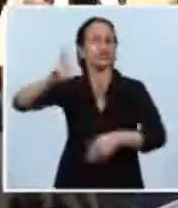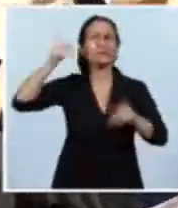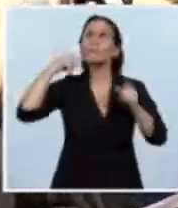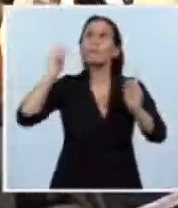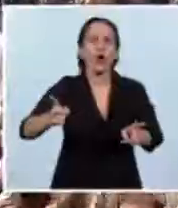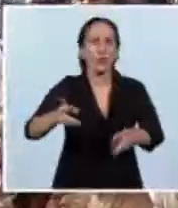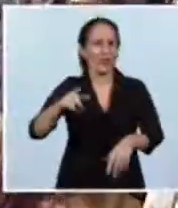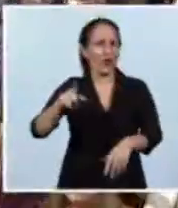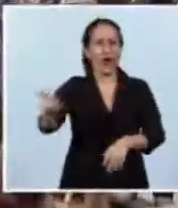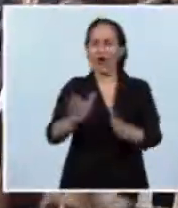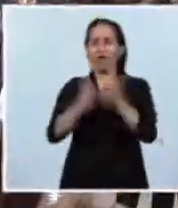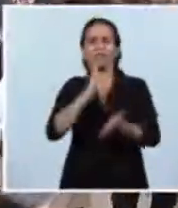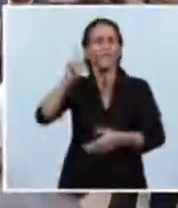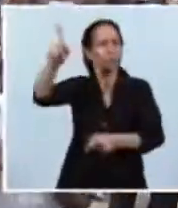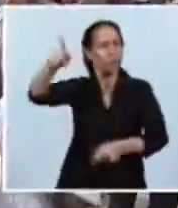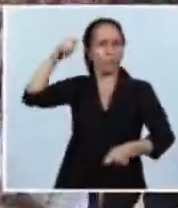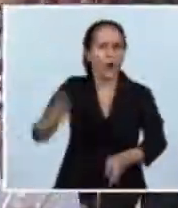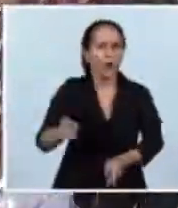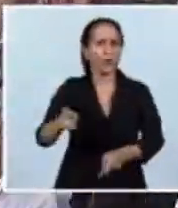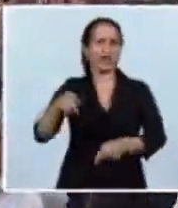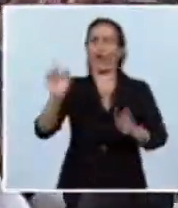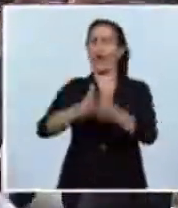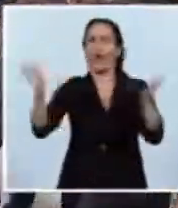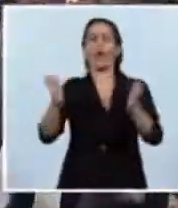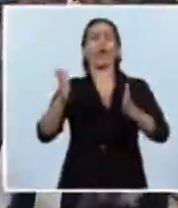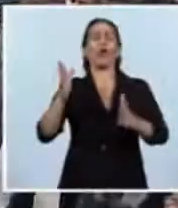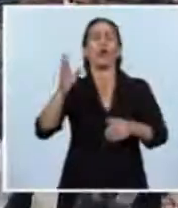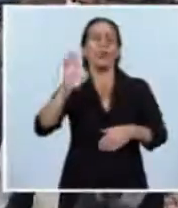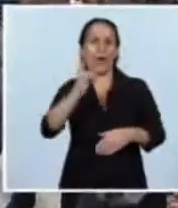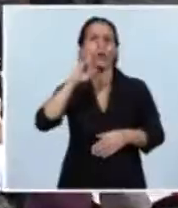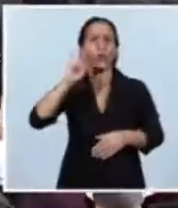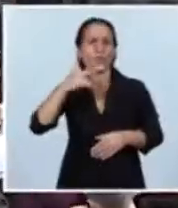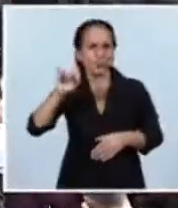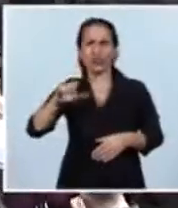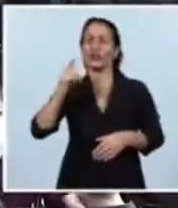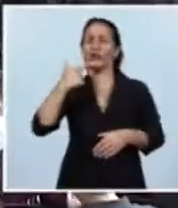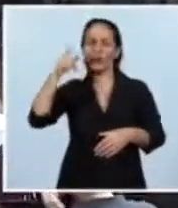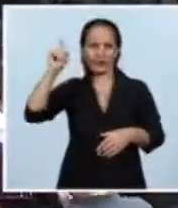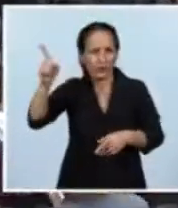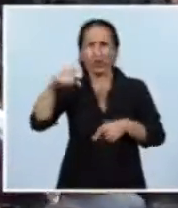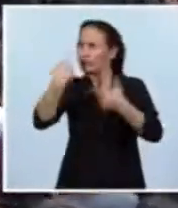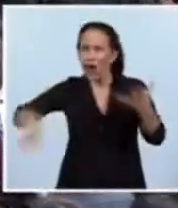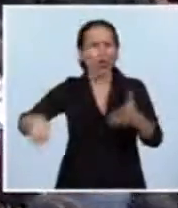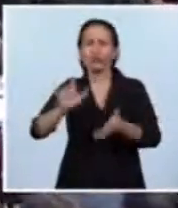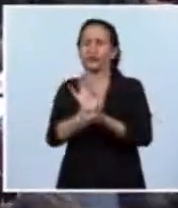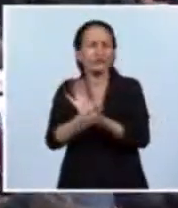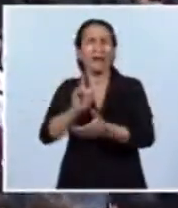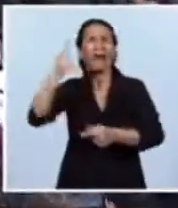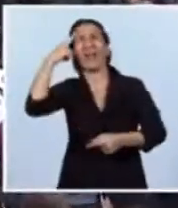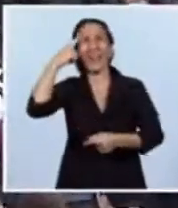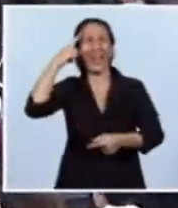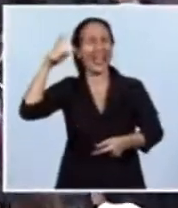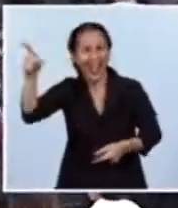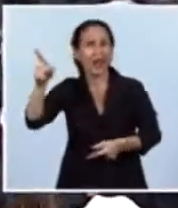prohíbe la Torá, lo prohíbe el Corán, lo prohíben todos aquellos que creen que no se